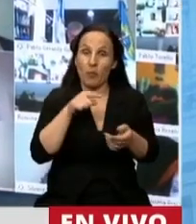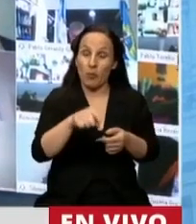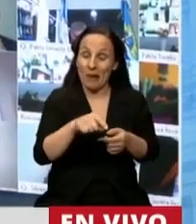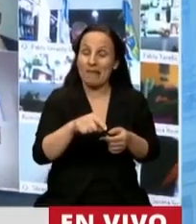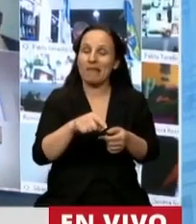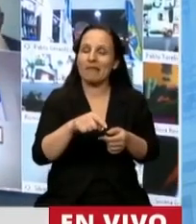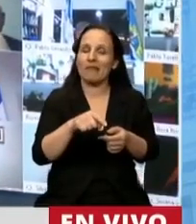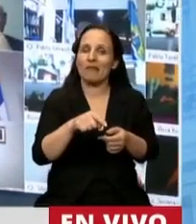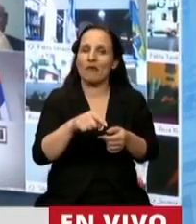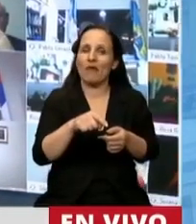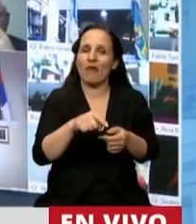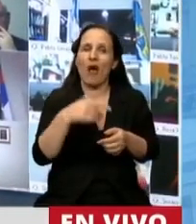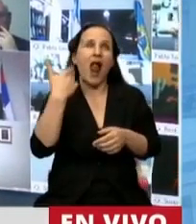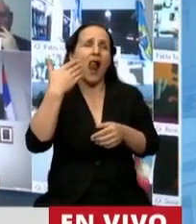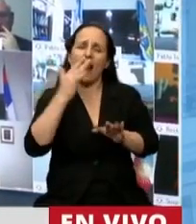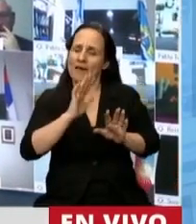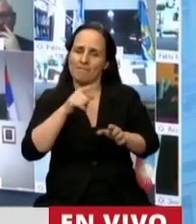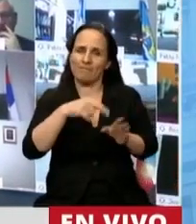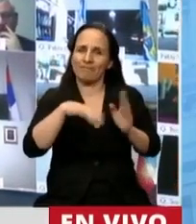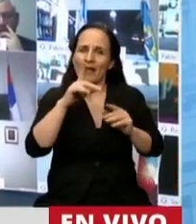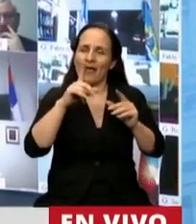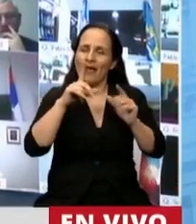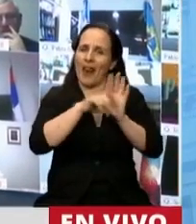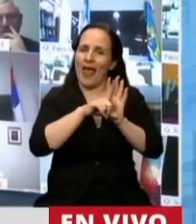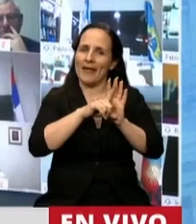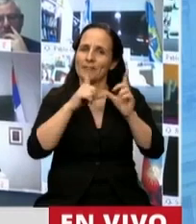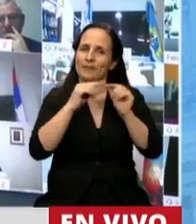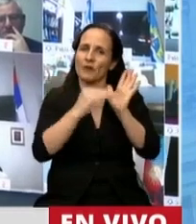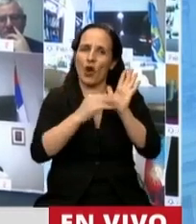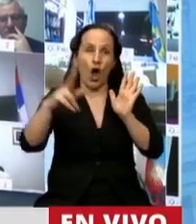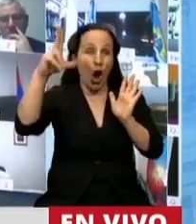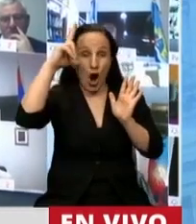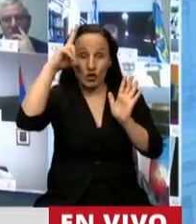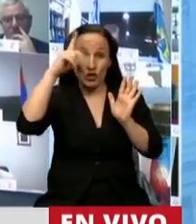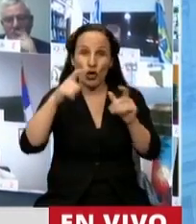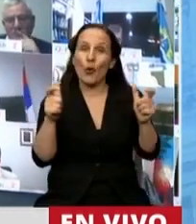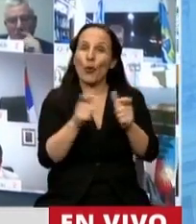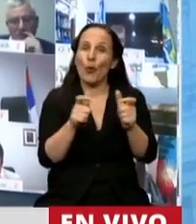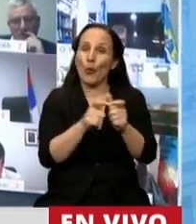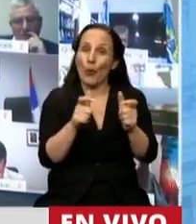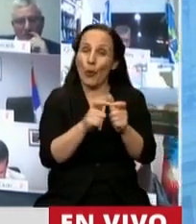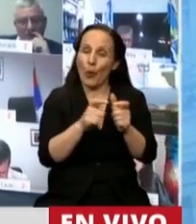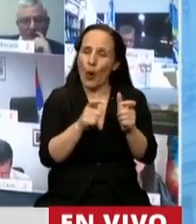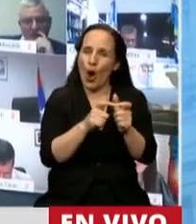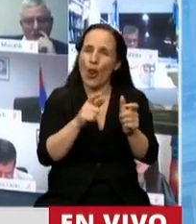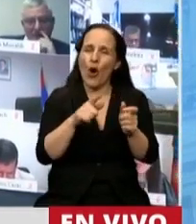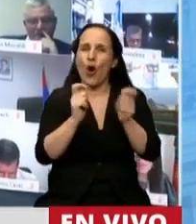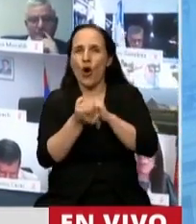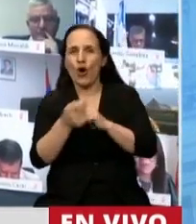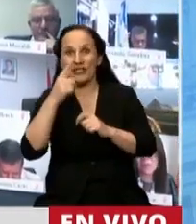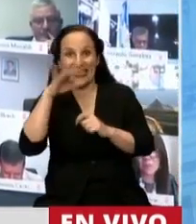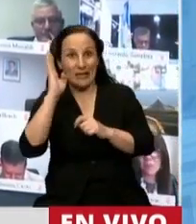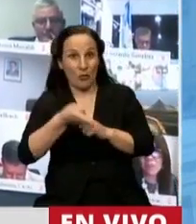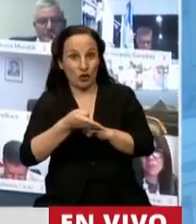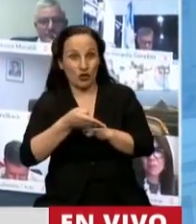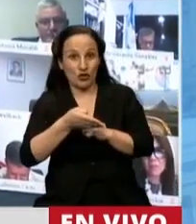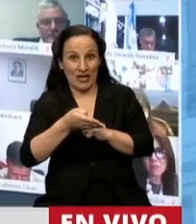y el relato, en el artículo 8 de la ley, se transforma el bono de crédito fiscal de un 70%,